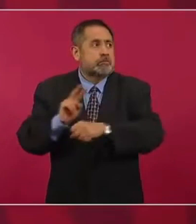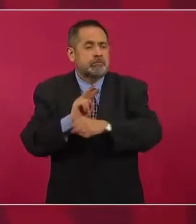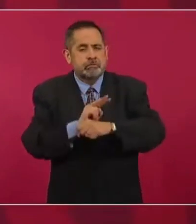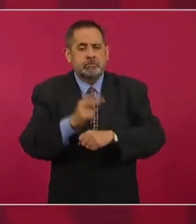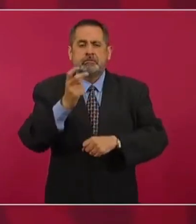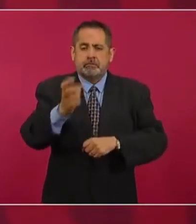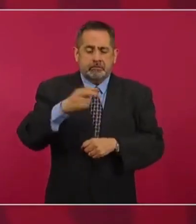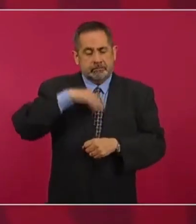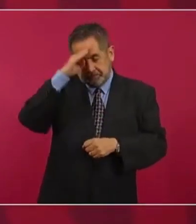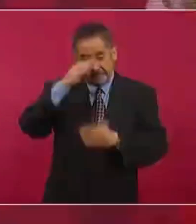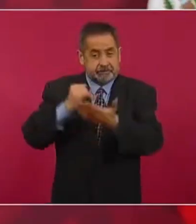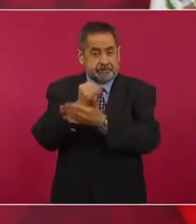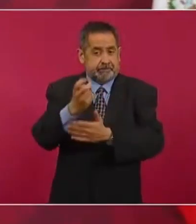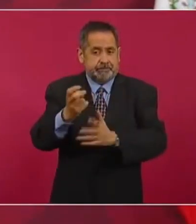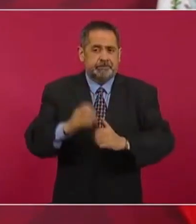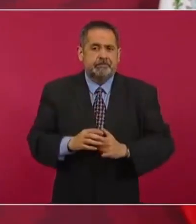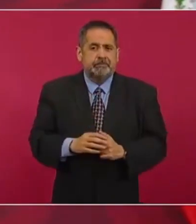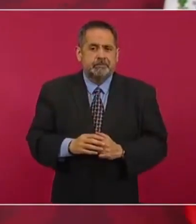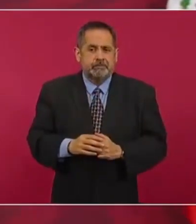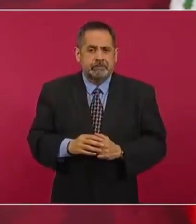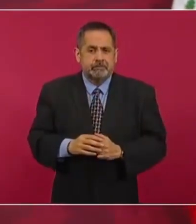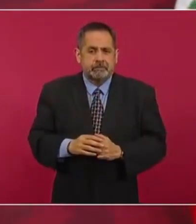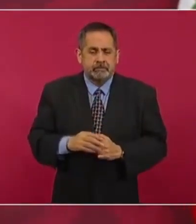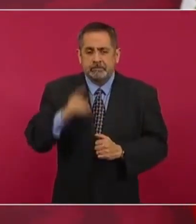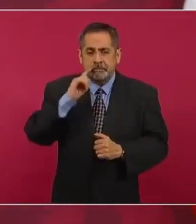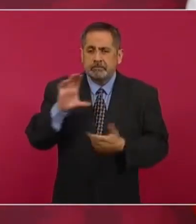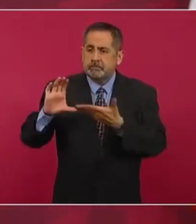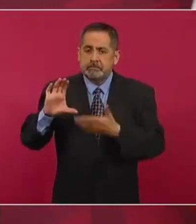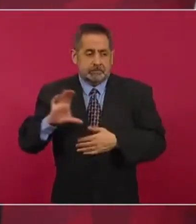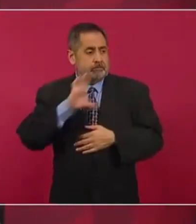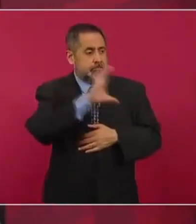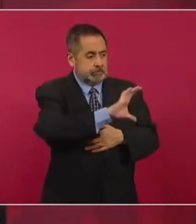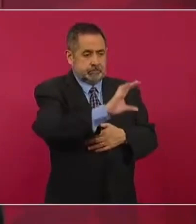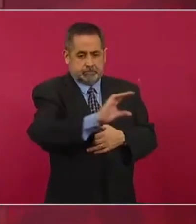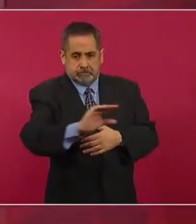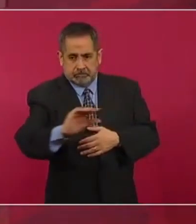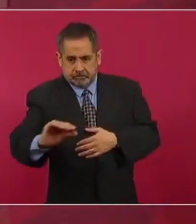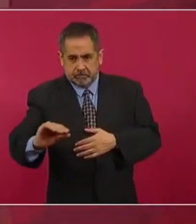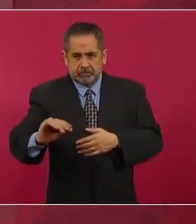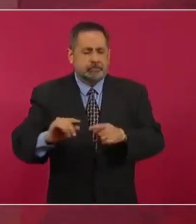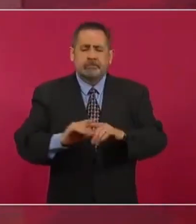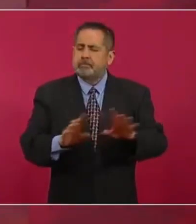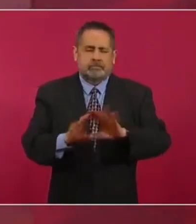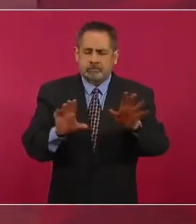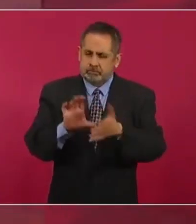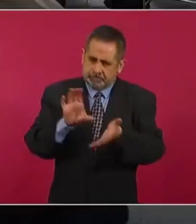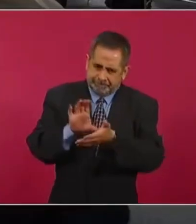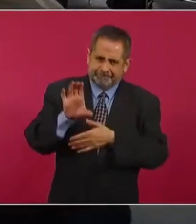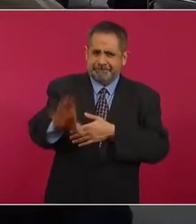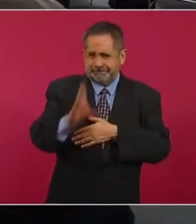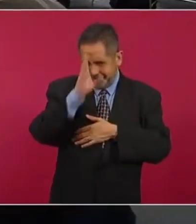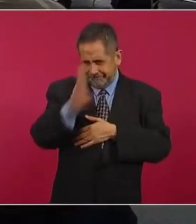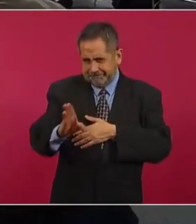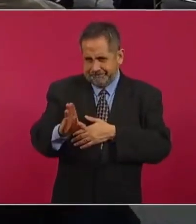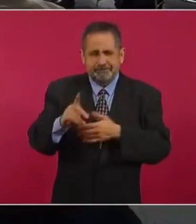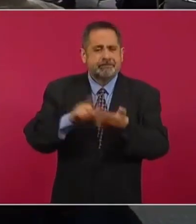eso fue lo que se decidió, no pasar el dinero por instancias del gobierno federal,